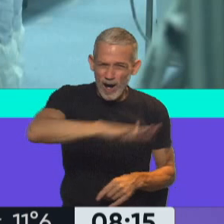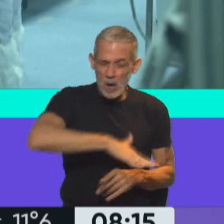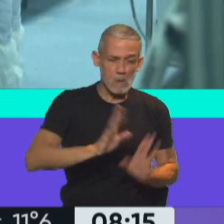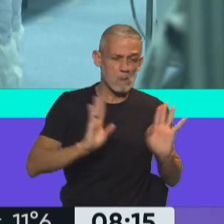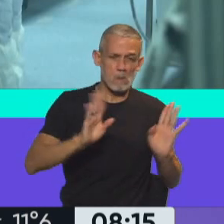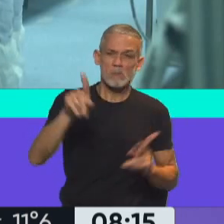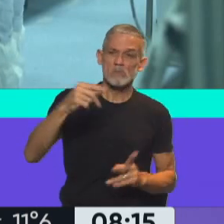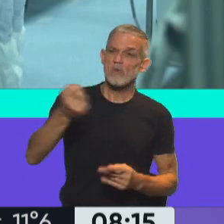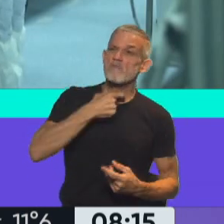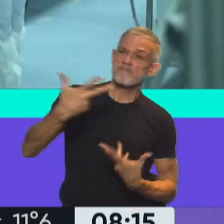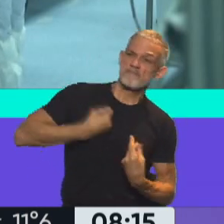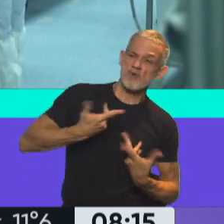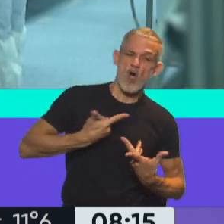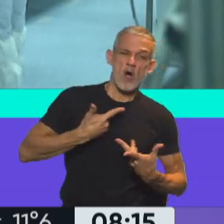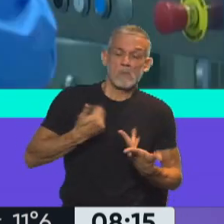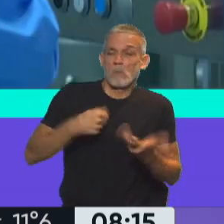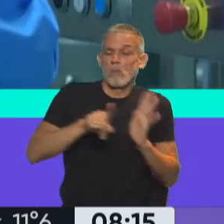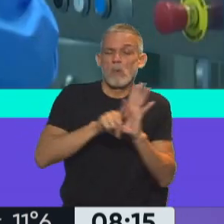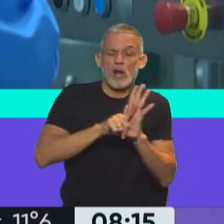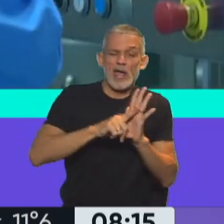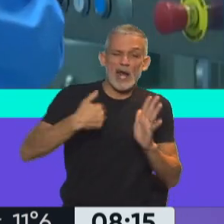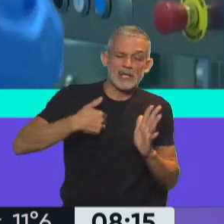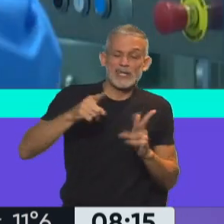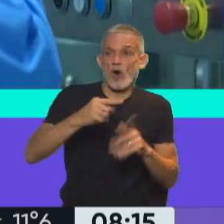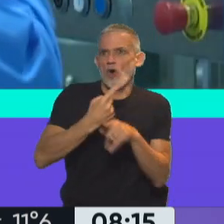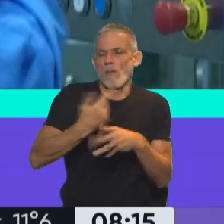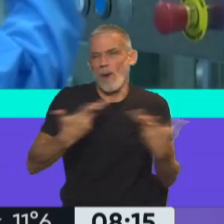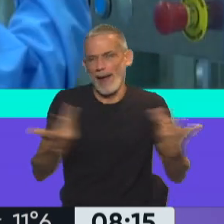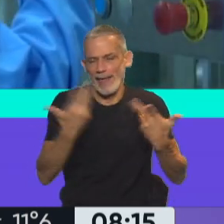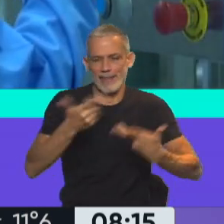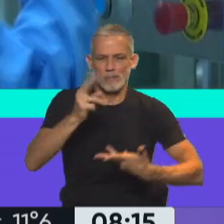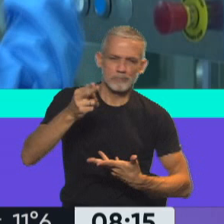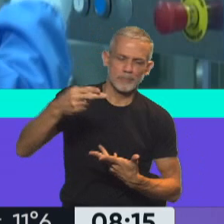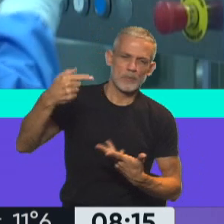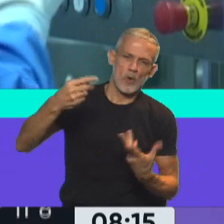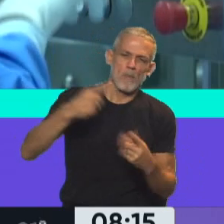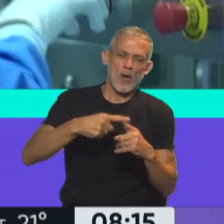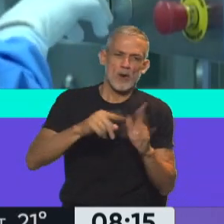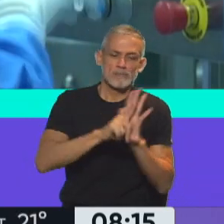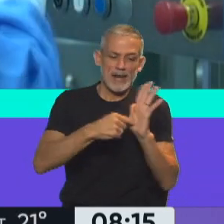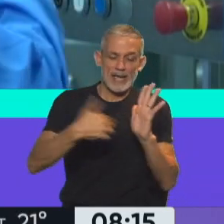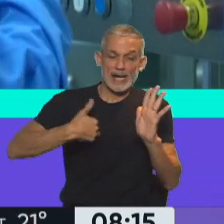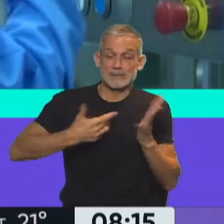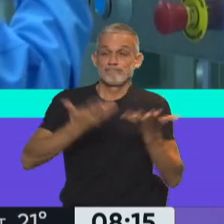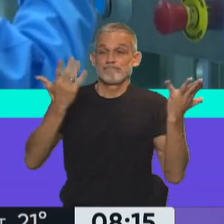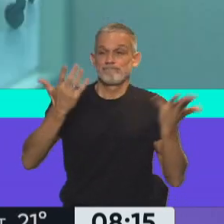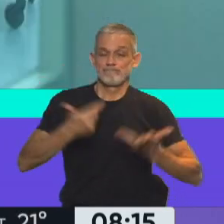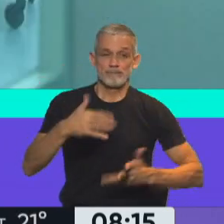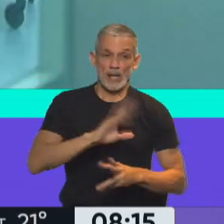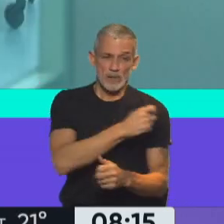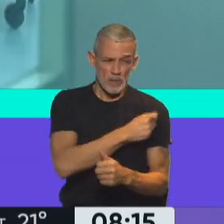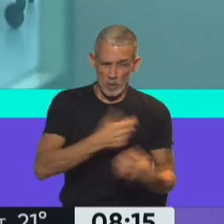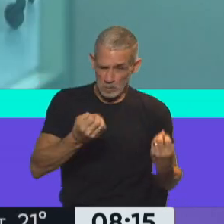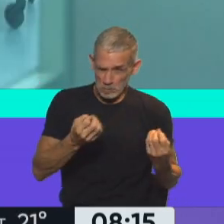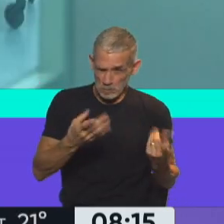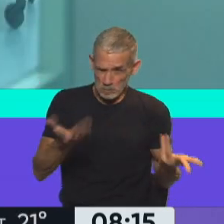Pfizer no nos quiere vender por el marco legal argentino, o no puede vendernos por el marco legal argentino, y bueno, nosotros en Argentina estamos vacunando muy